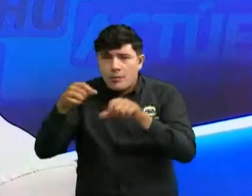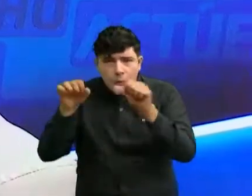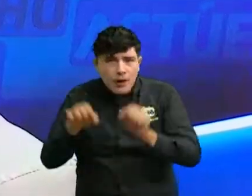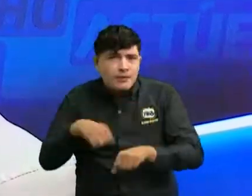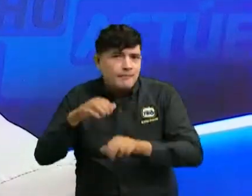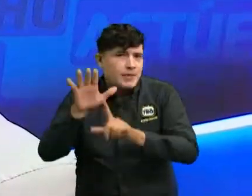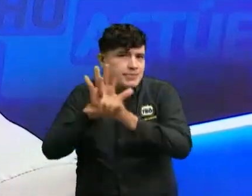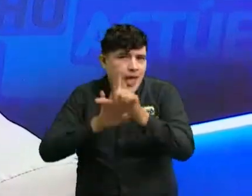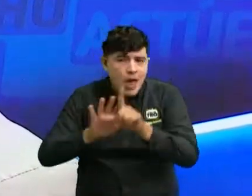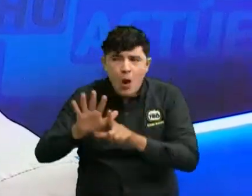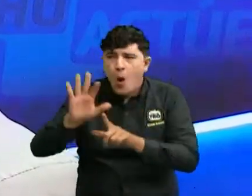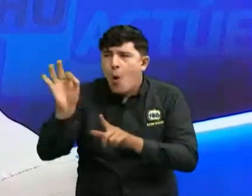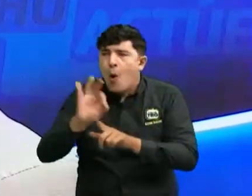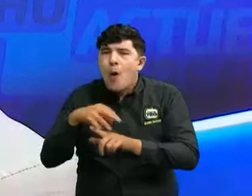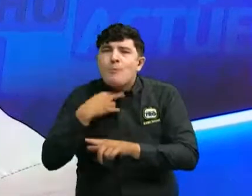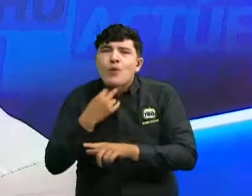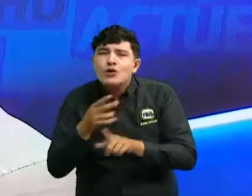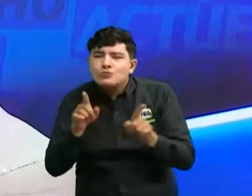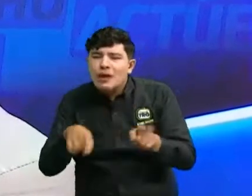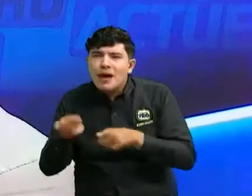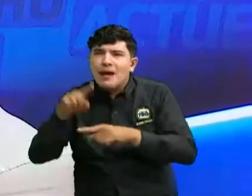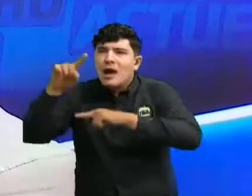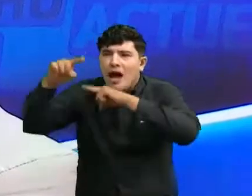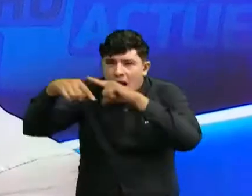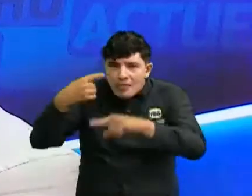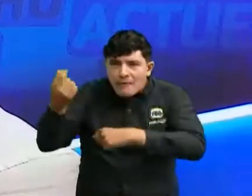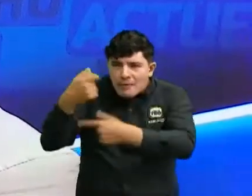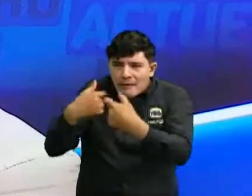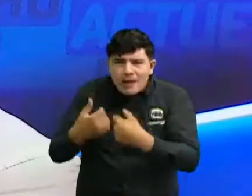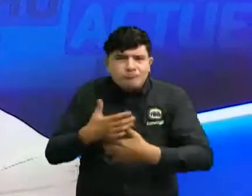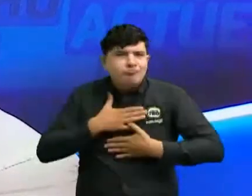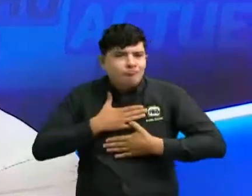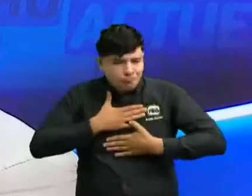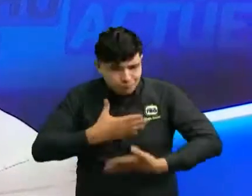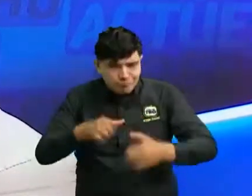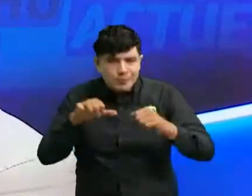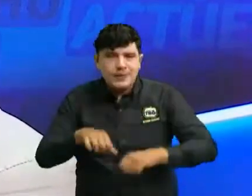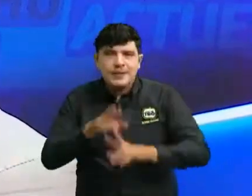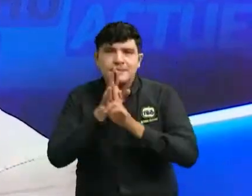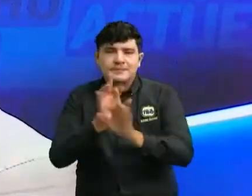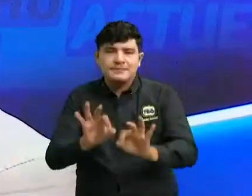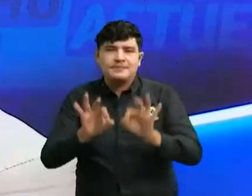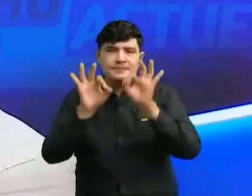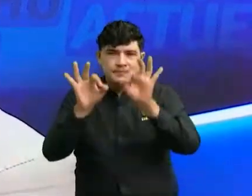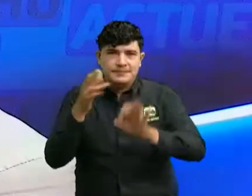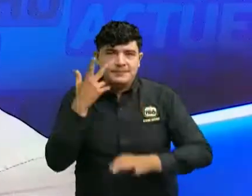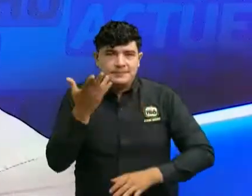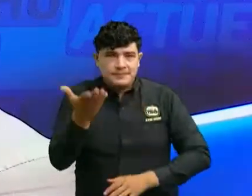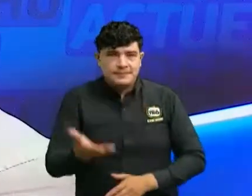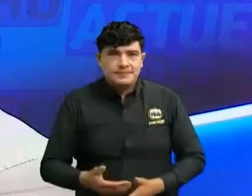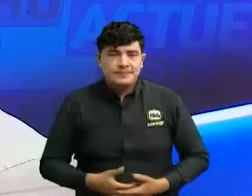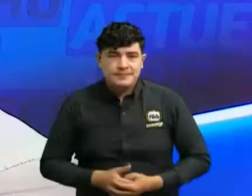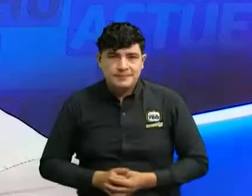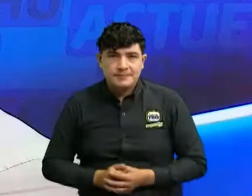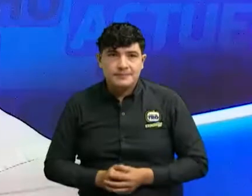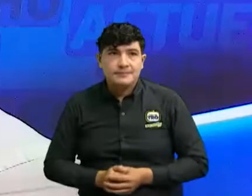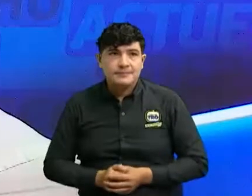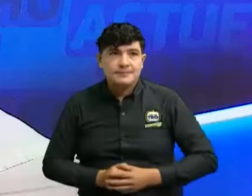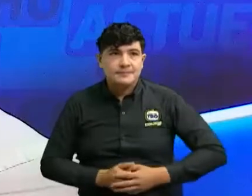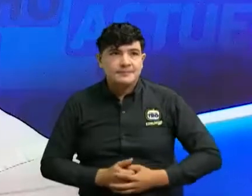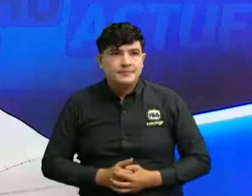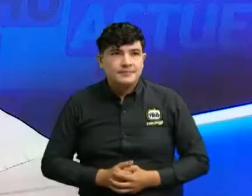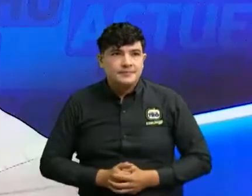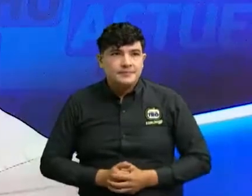también o un mensaje de audio. Estaremos atentos a recibir todas las inquietudes de nuestros televidentes. Pero para que usted tenga